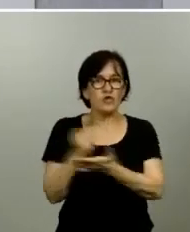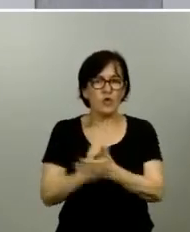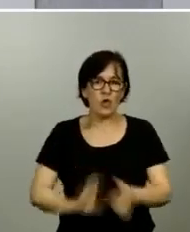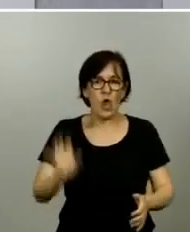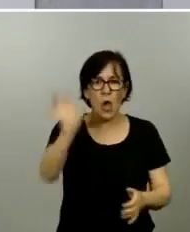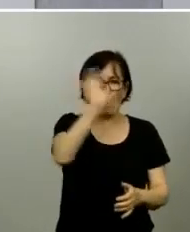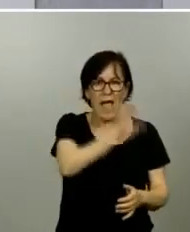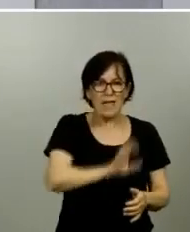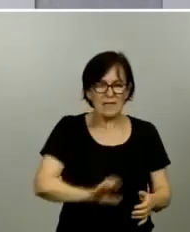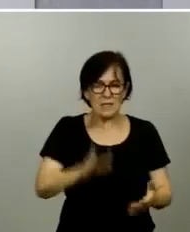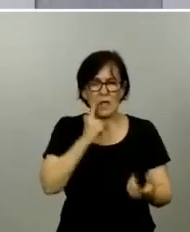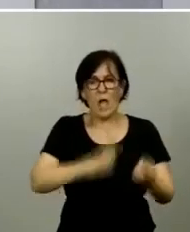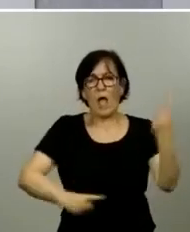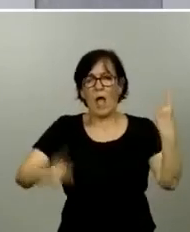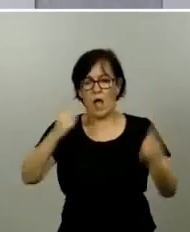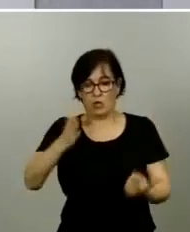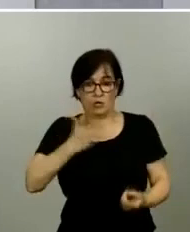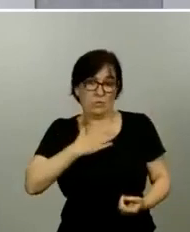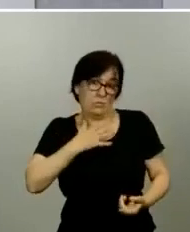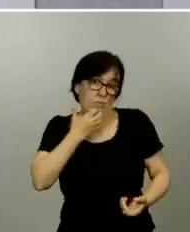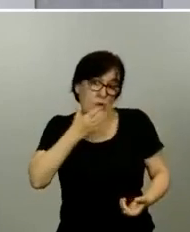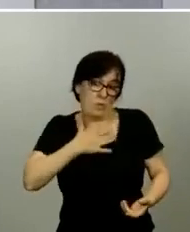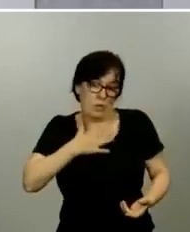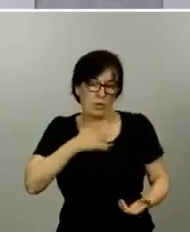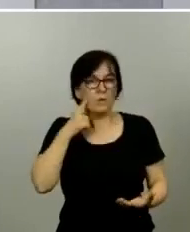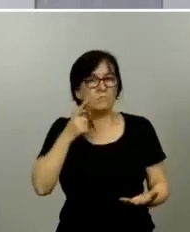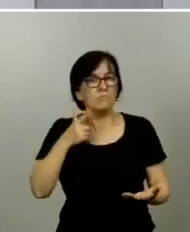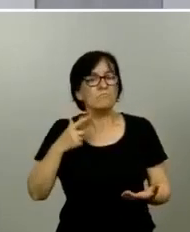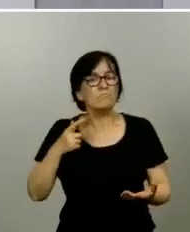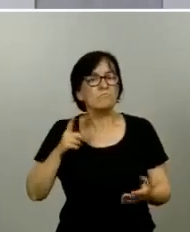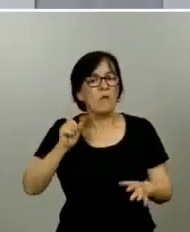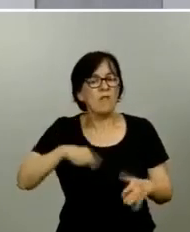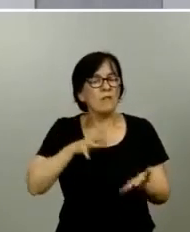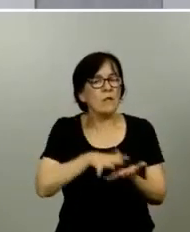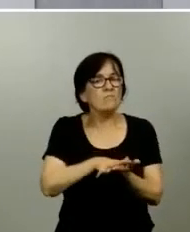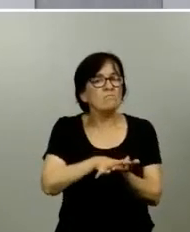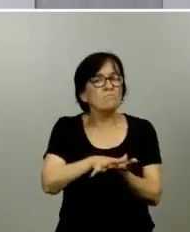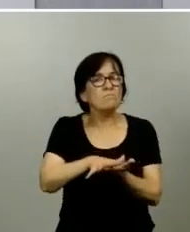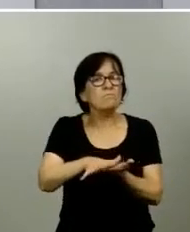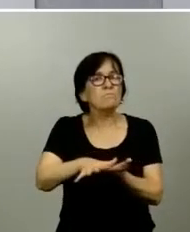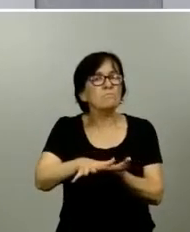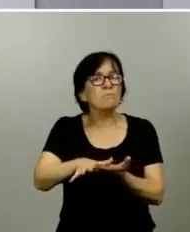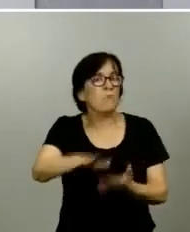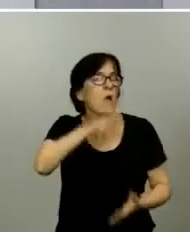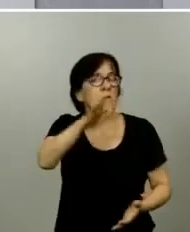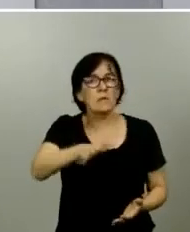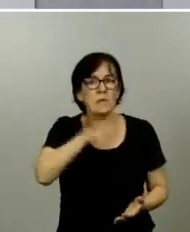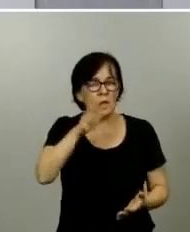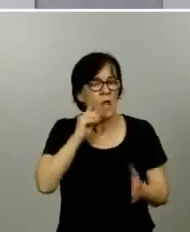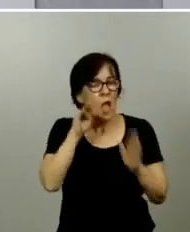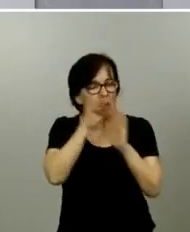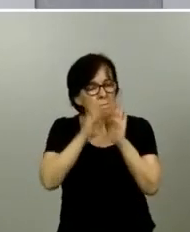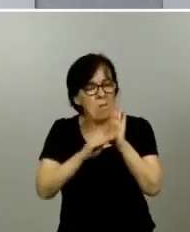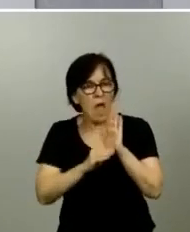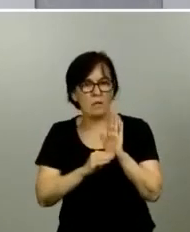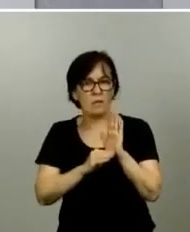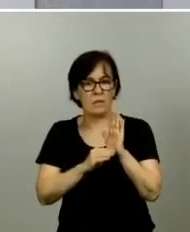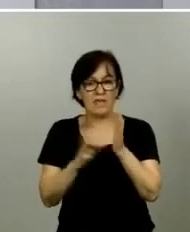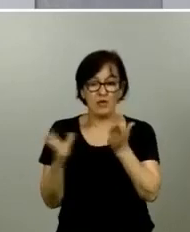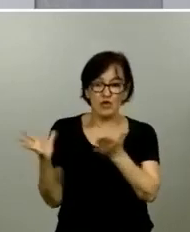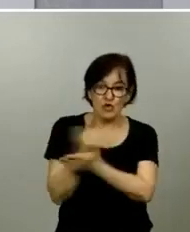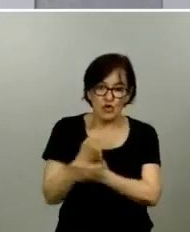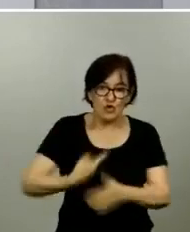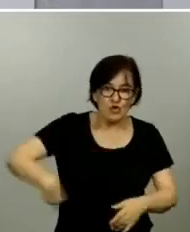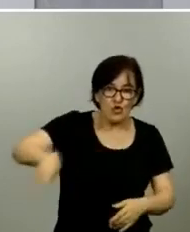en algunos como el nuestro a verse un efecto realmente espectacular de las medidas que hemos entre todos conseguido